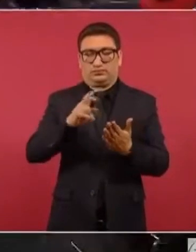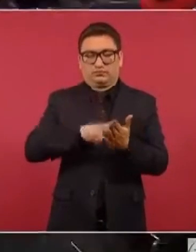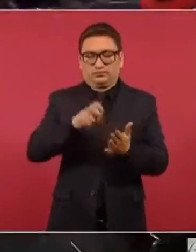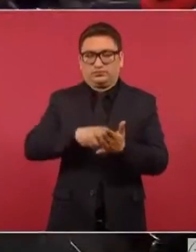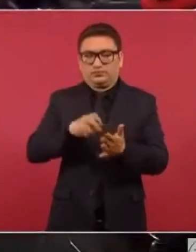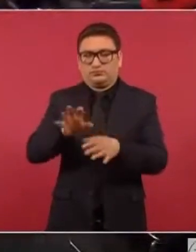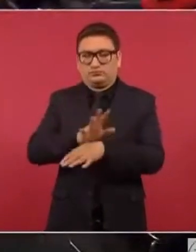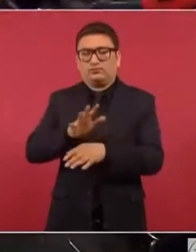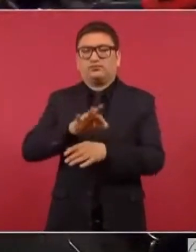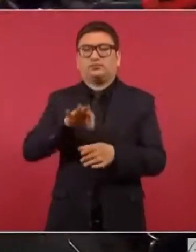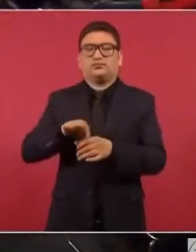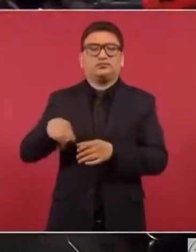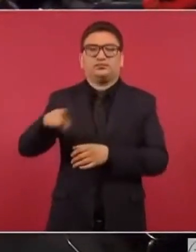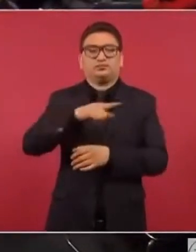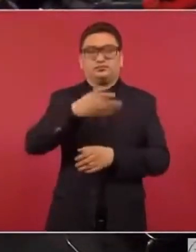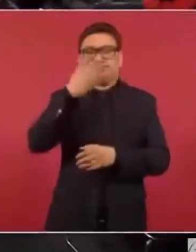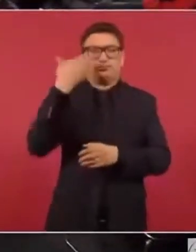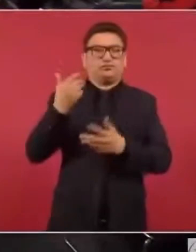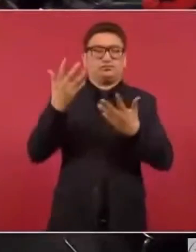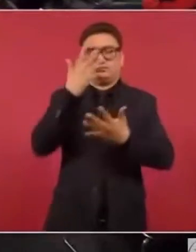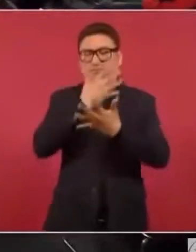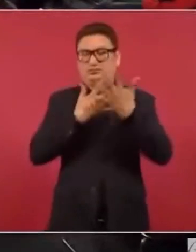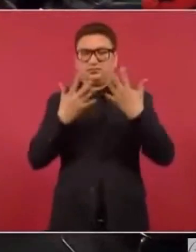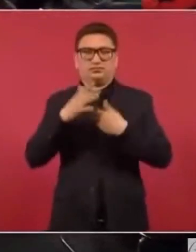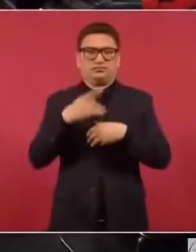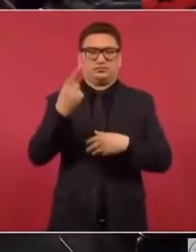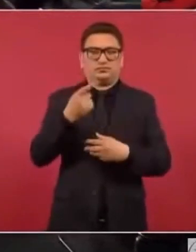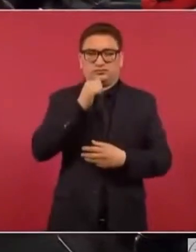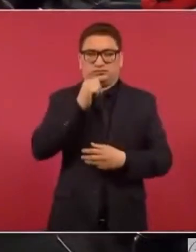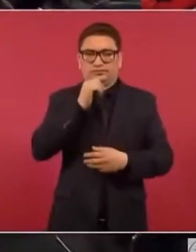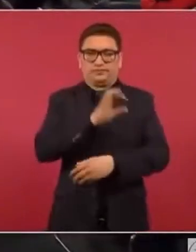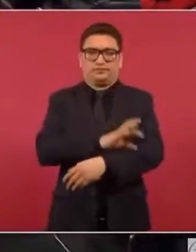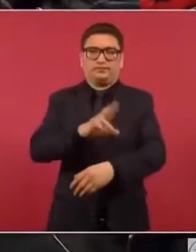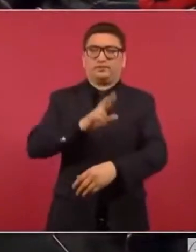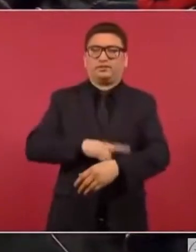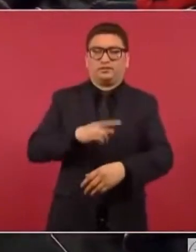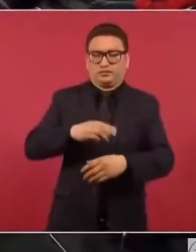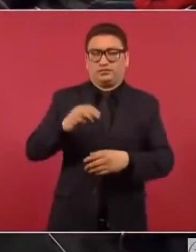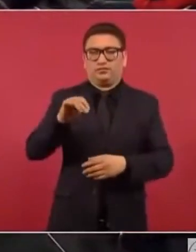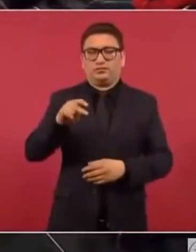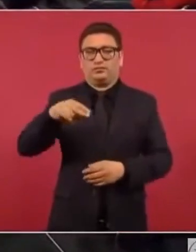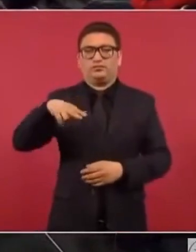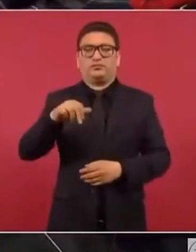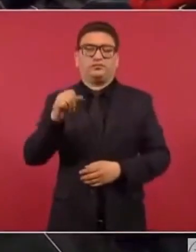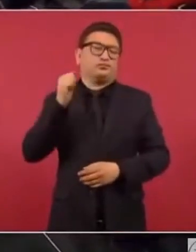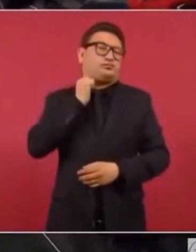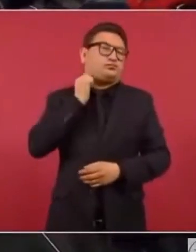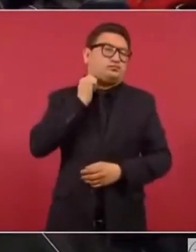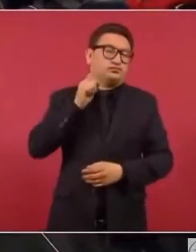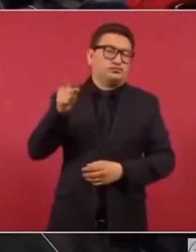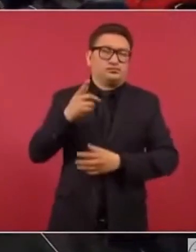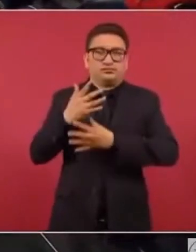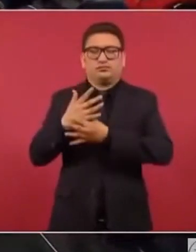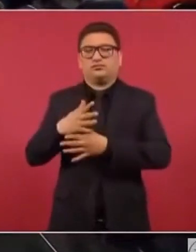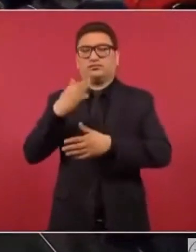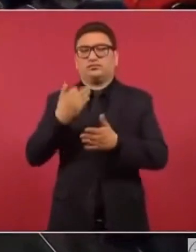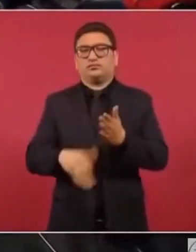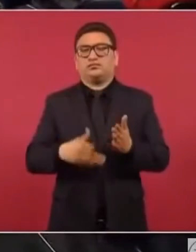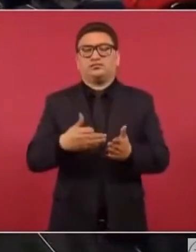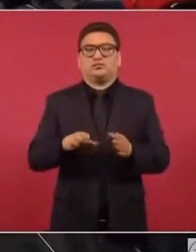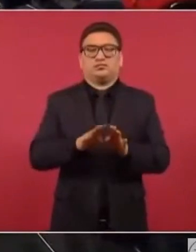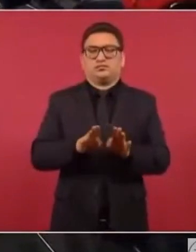confusión de por qué todavía no. El coordinador de la bancada de Morena en el Senado, pues, le atribuyó esto a la falta de